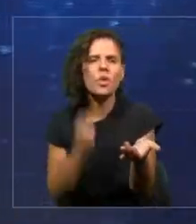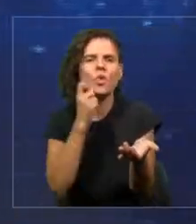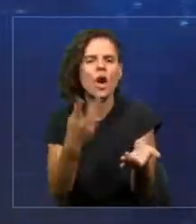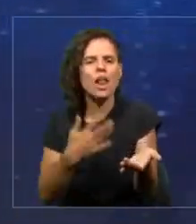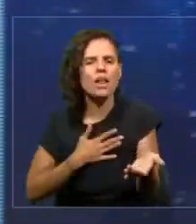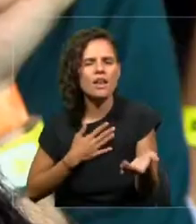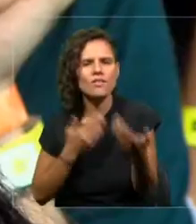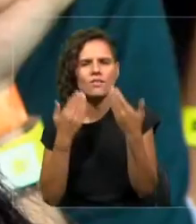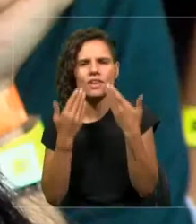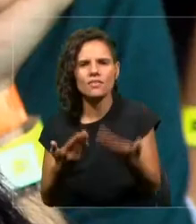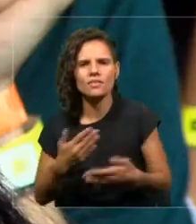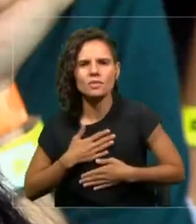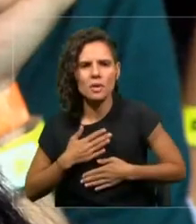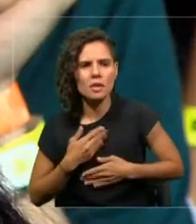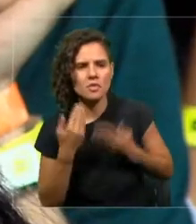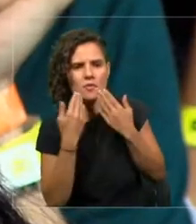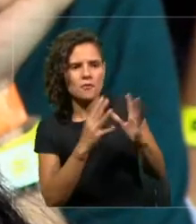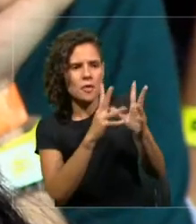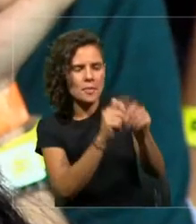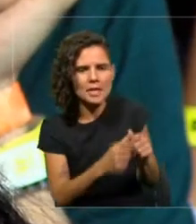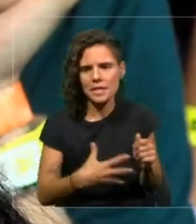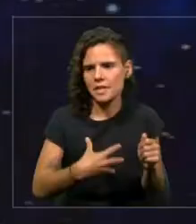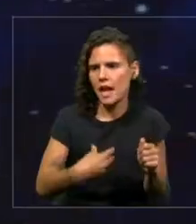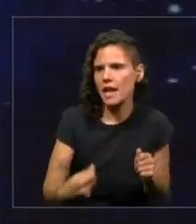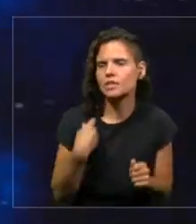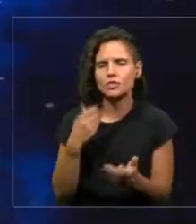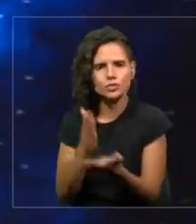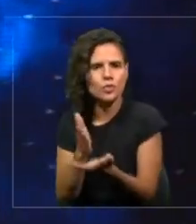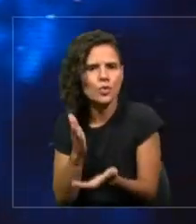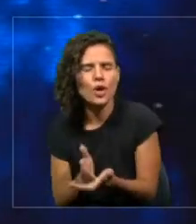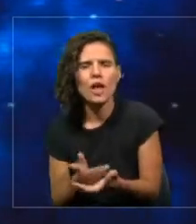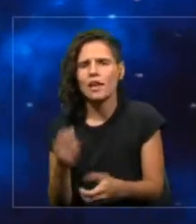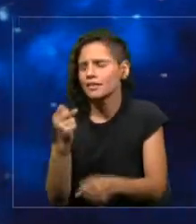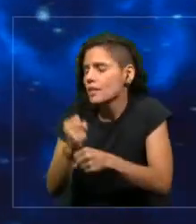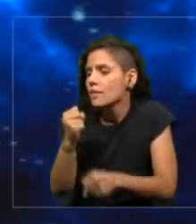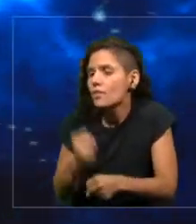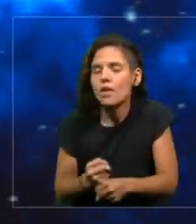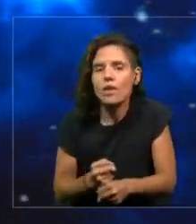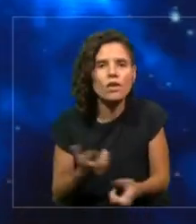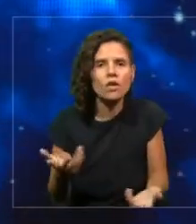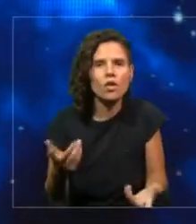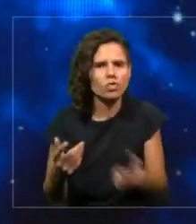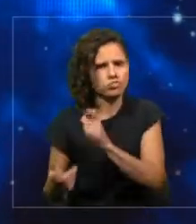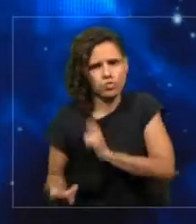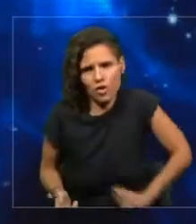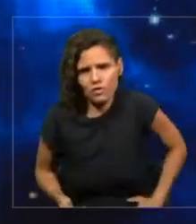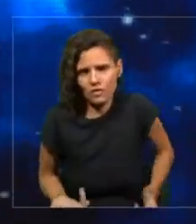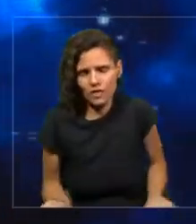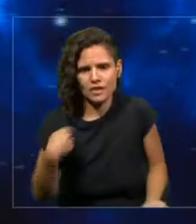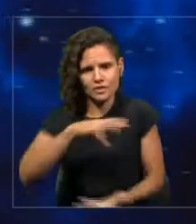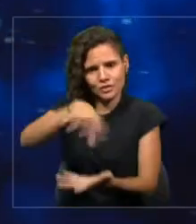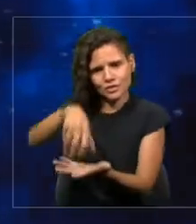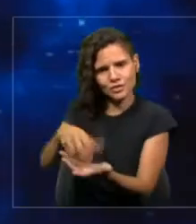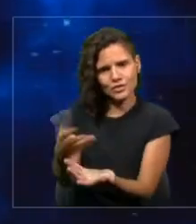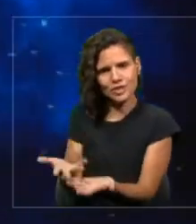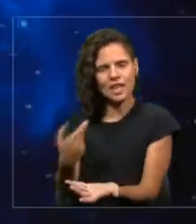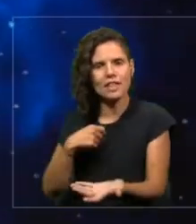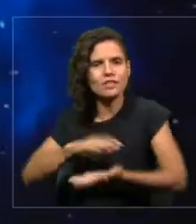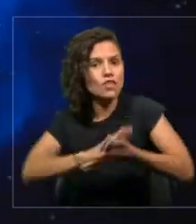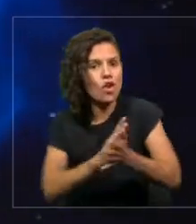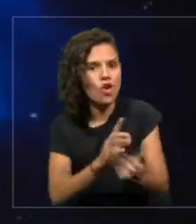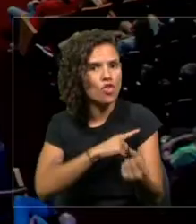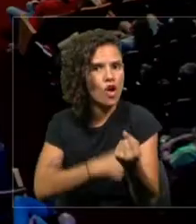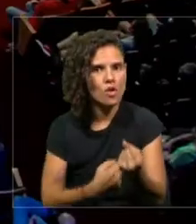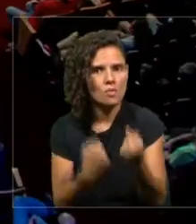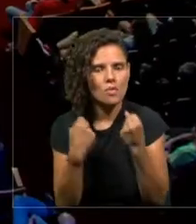para tu familia, tus hijos, tu escuela, tu lugar de trabajo, tu gobierno, tu ciudad, todo el poder de cómputo del